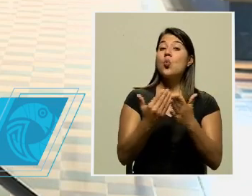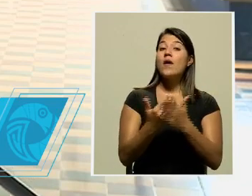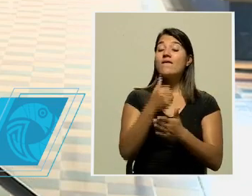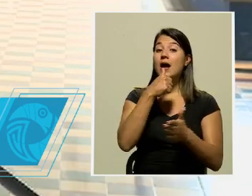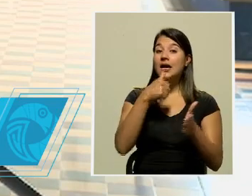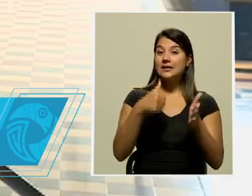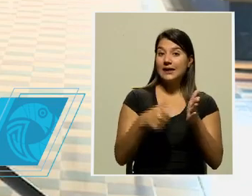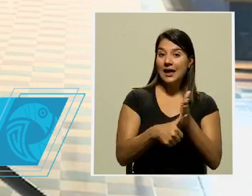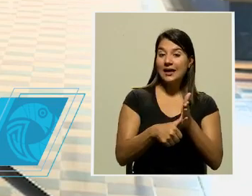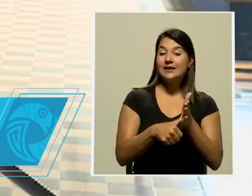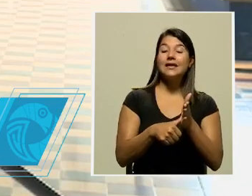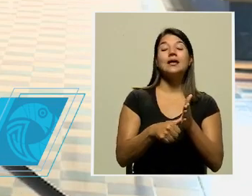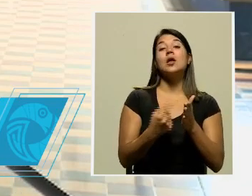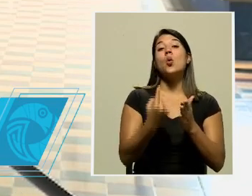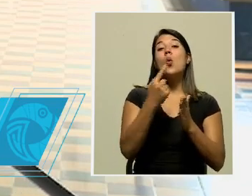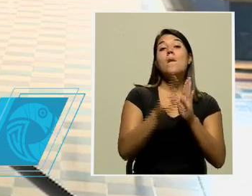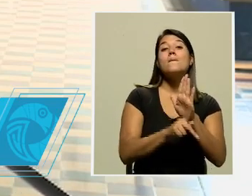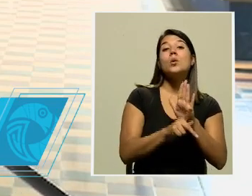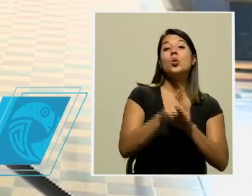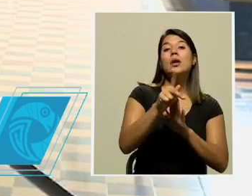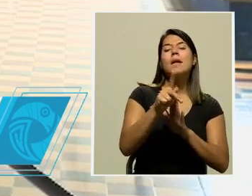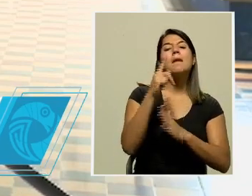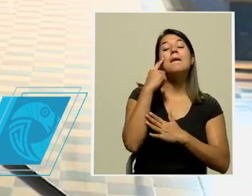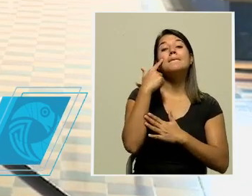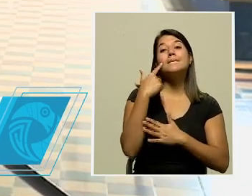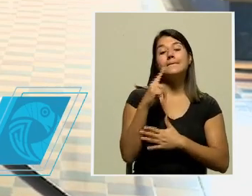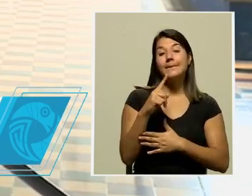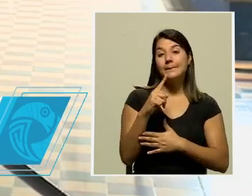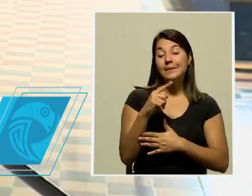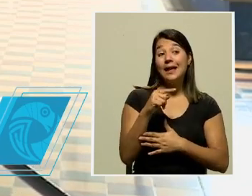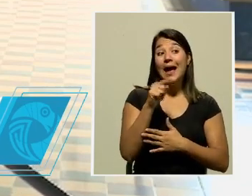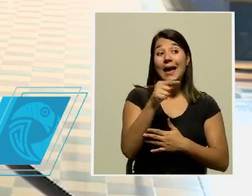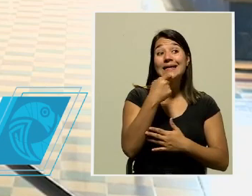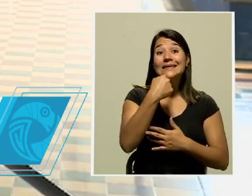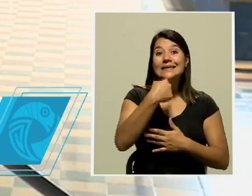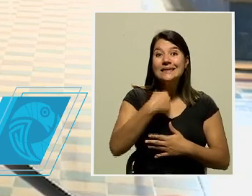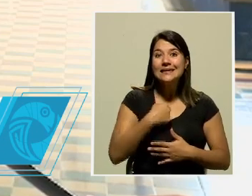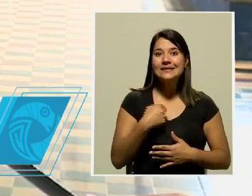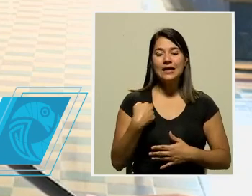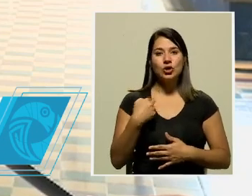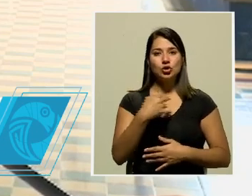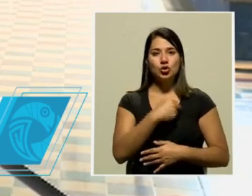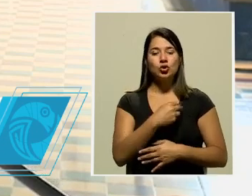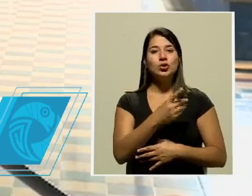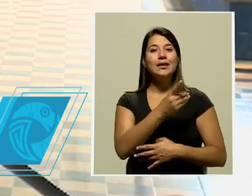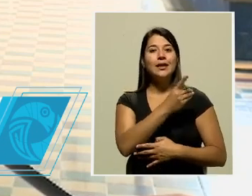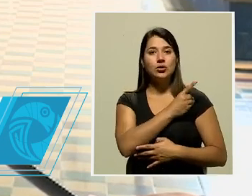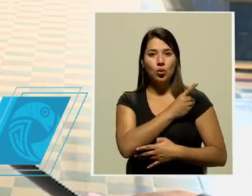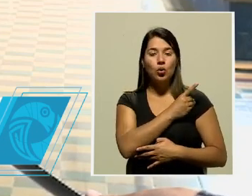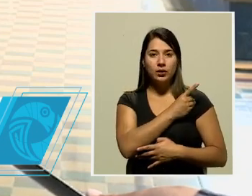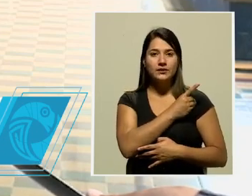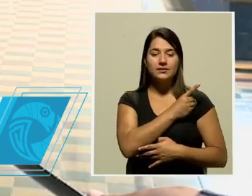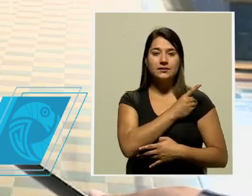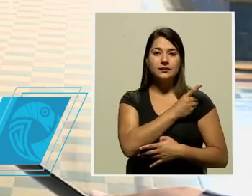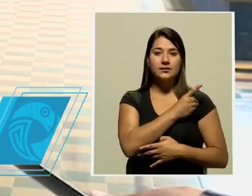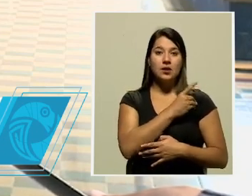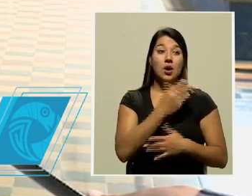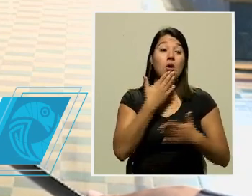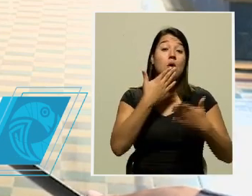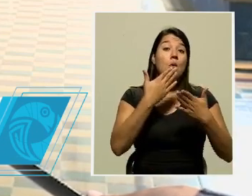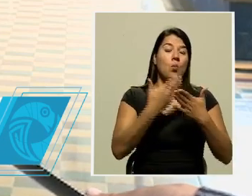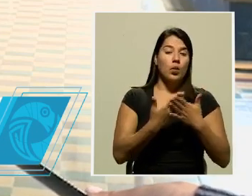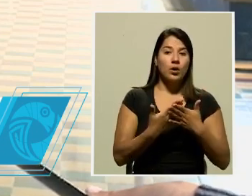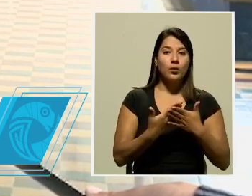es el programa de equidad para que da todos esos recursos, donde nos dicen a nosotros los directores que, bueno, informemos a los padres de